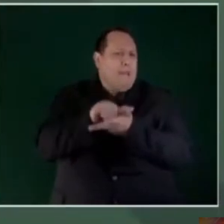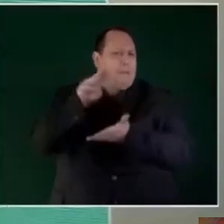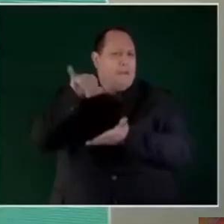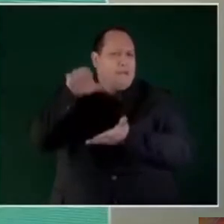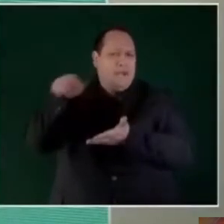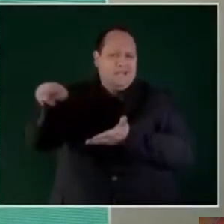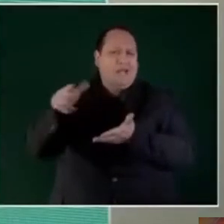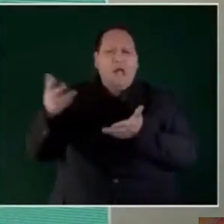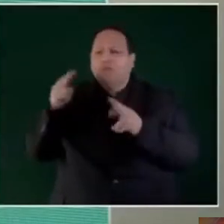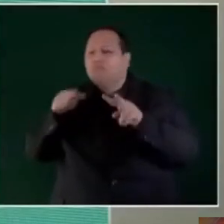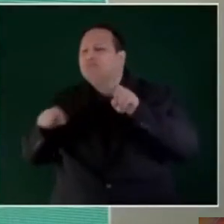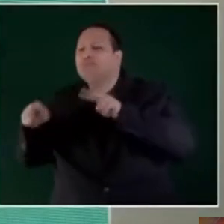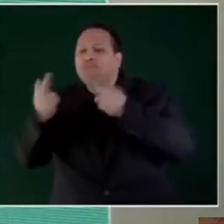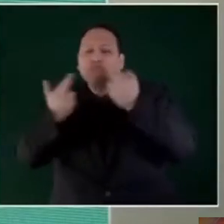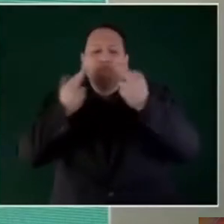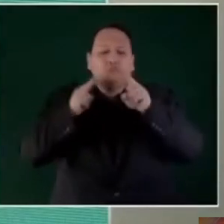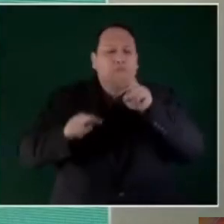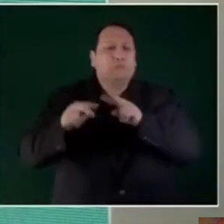sí,